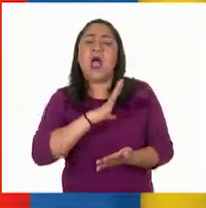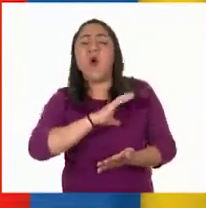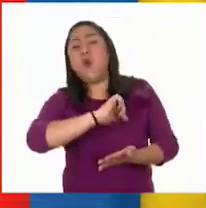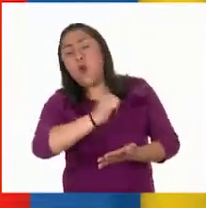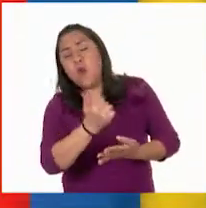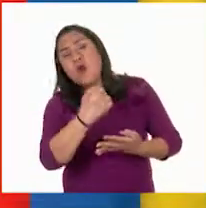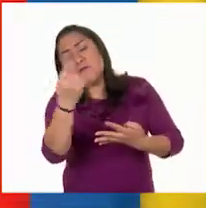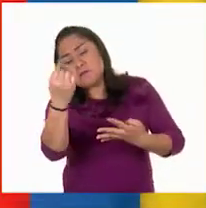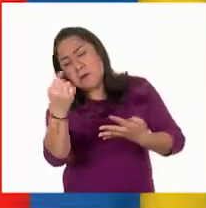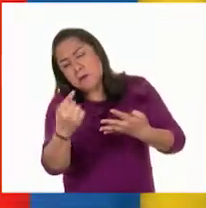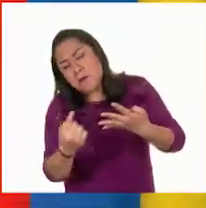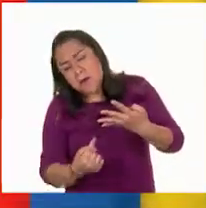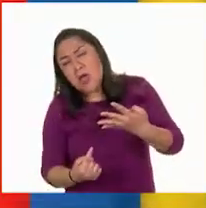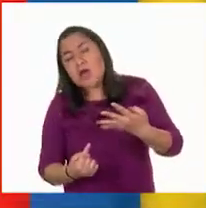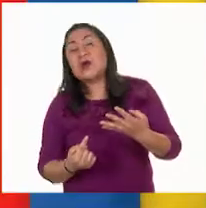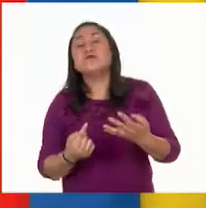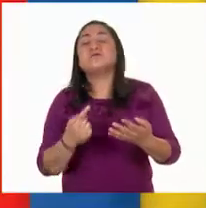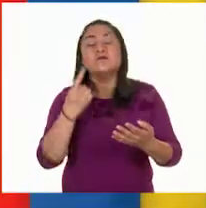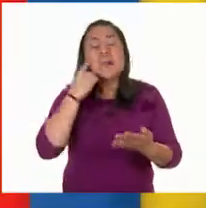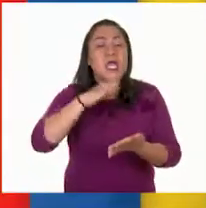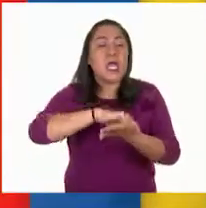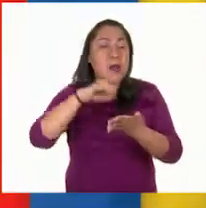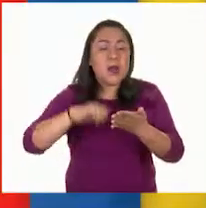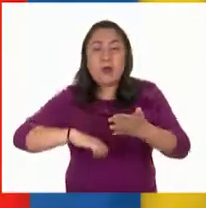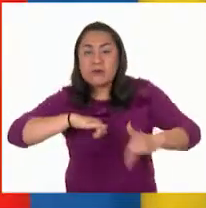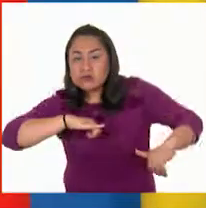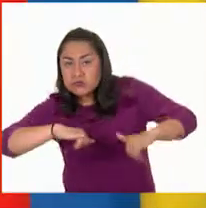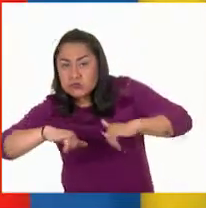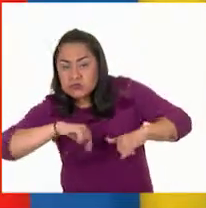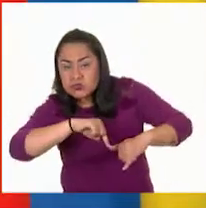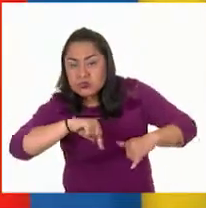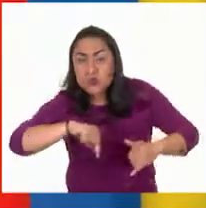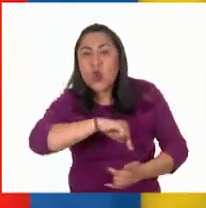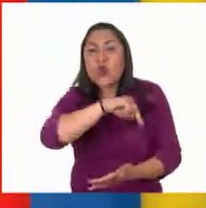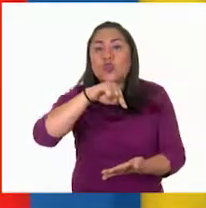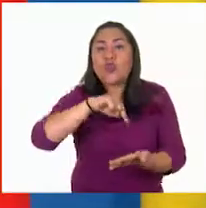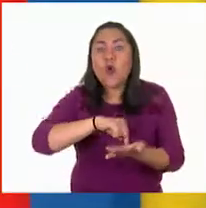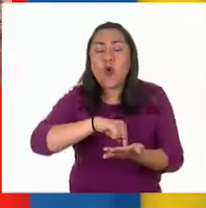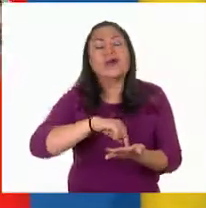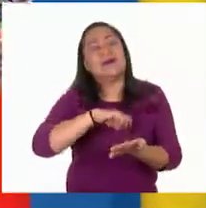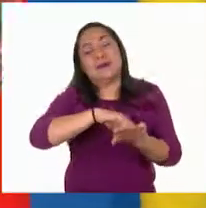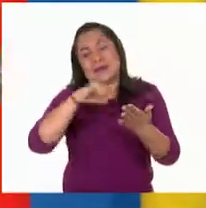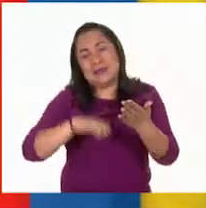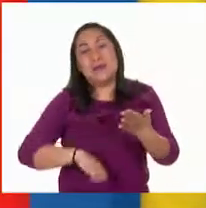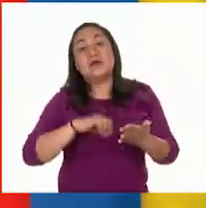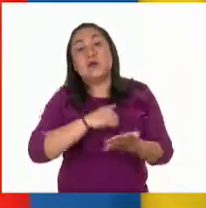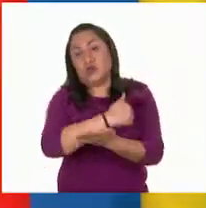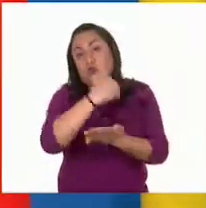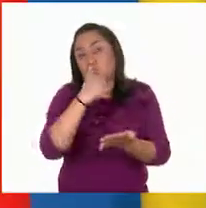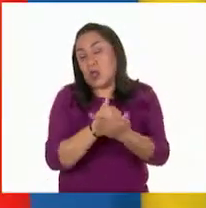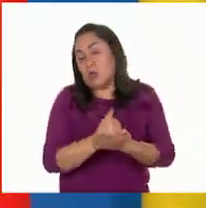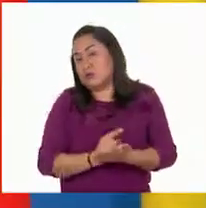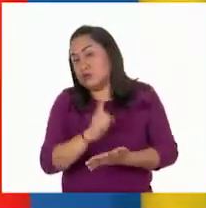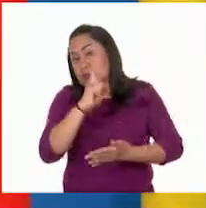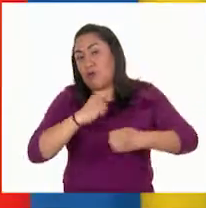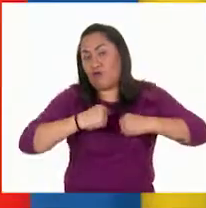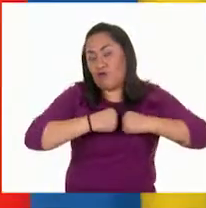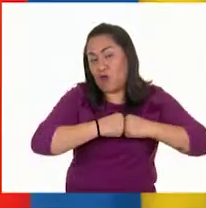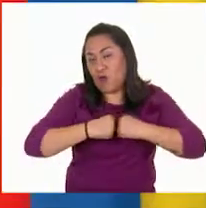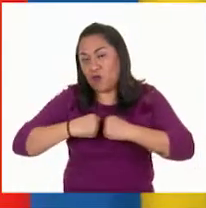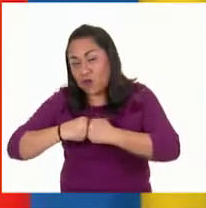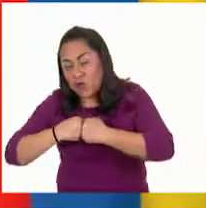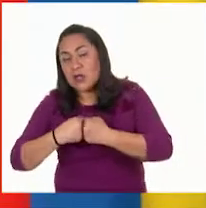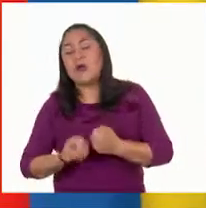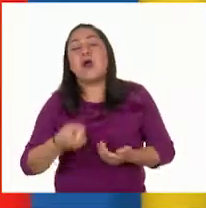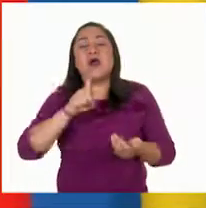intervienen. La localización, por ejemplo, es otro factor, como en el caso de las ciudades fronterizas. La existencia de las